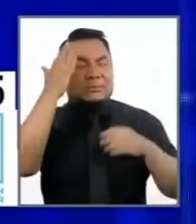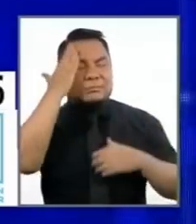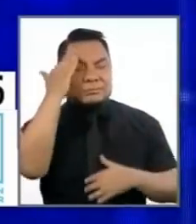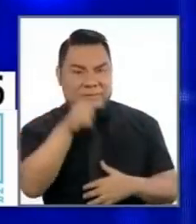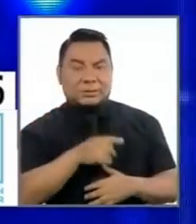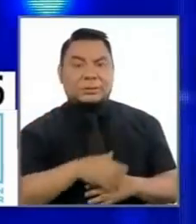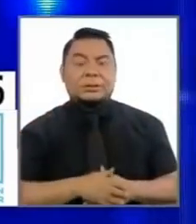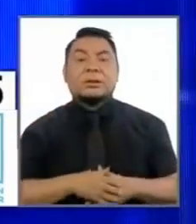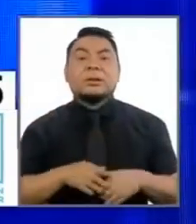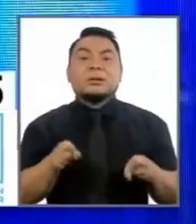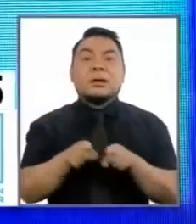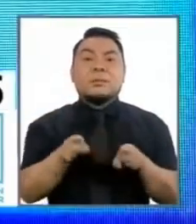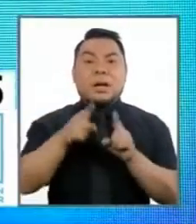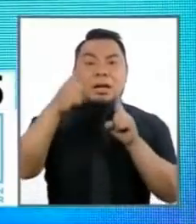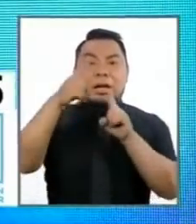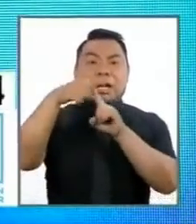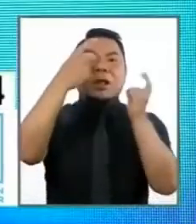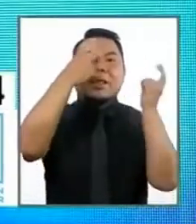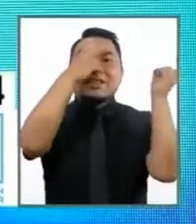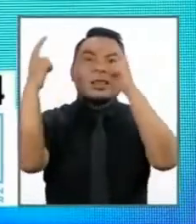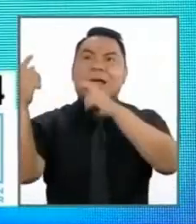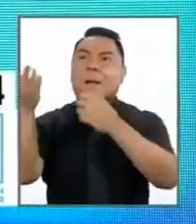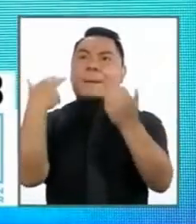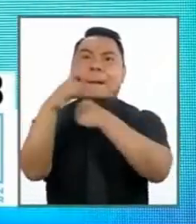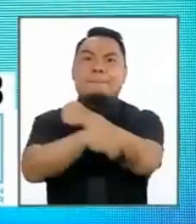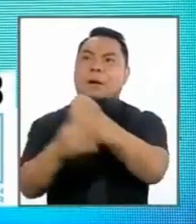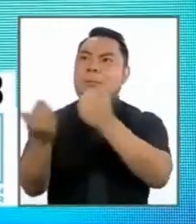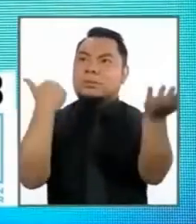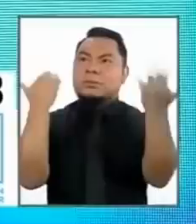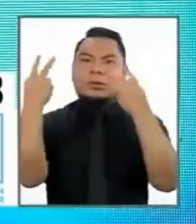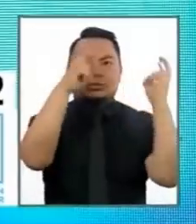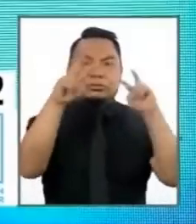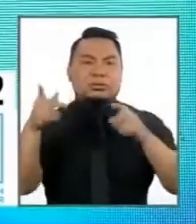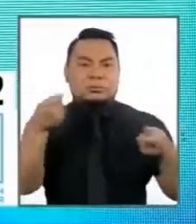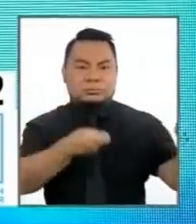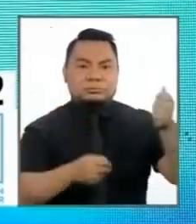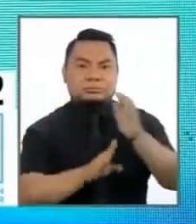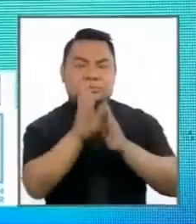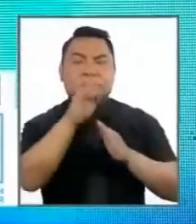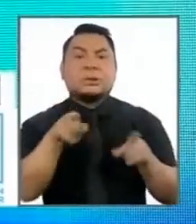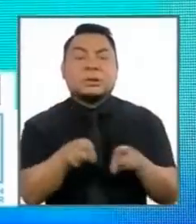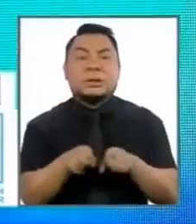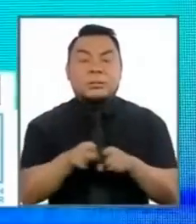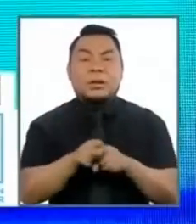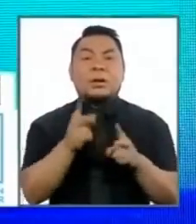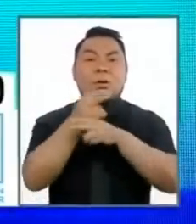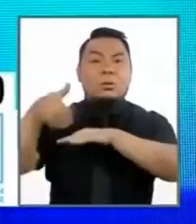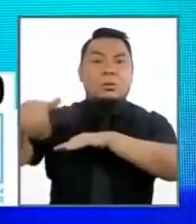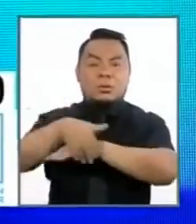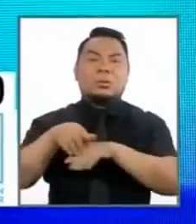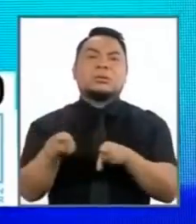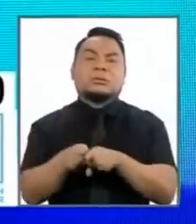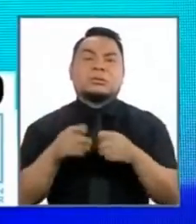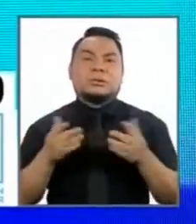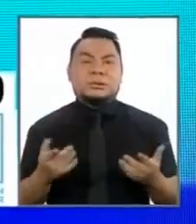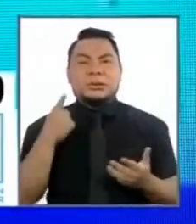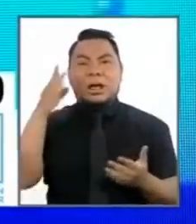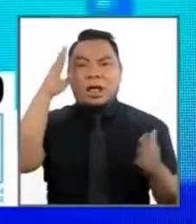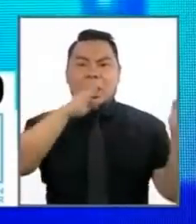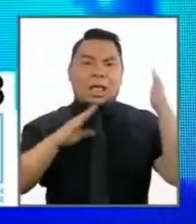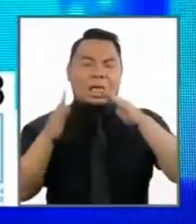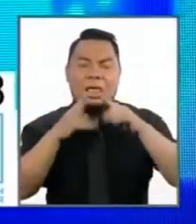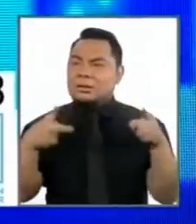vamos a descentralizar el turismo en todo el país la seguridad ciudadana debe acabar también con la usura y la